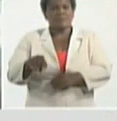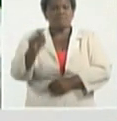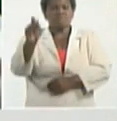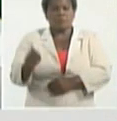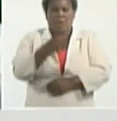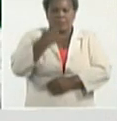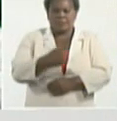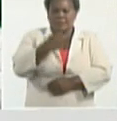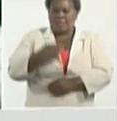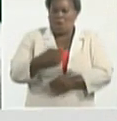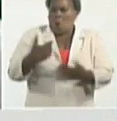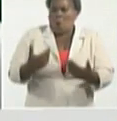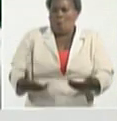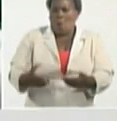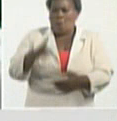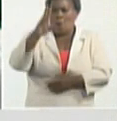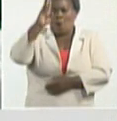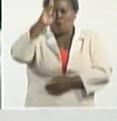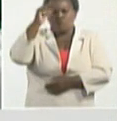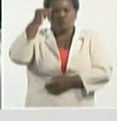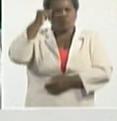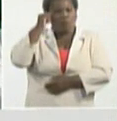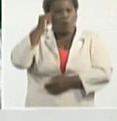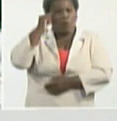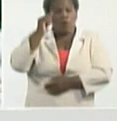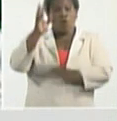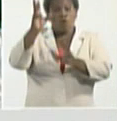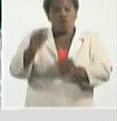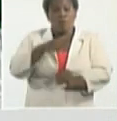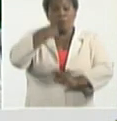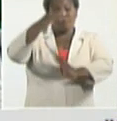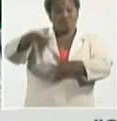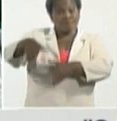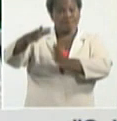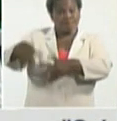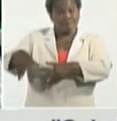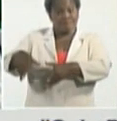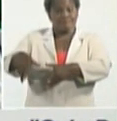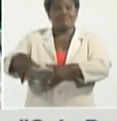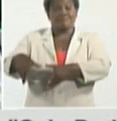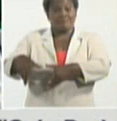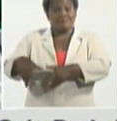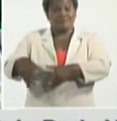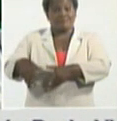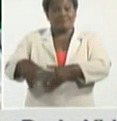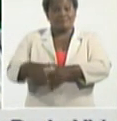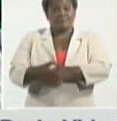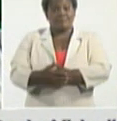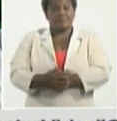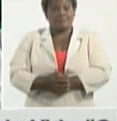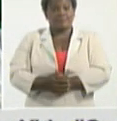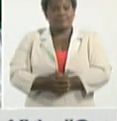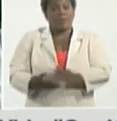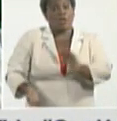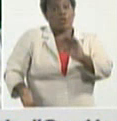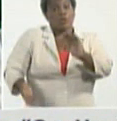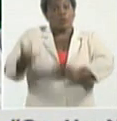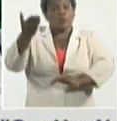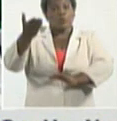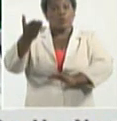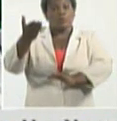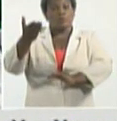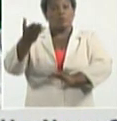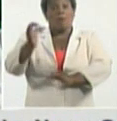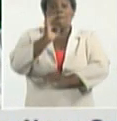pero ¿cómo es posible que el número de fallecidos, el número de fallecidos en absoluto, se incremente y la